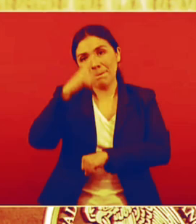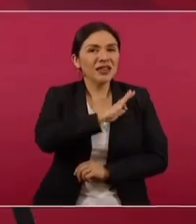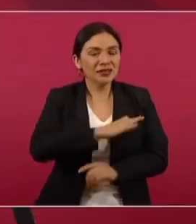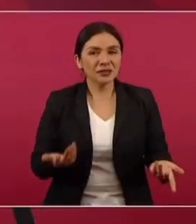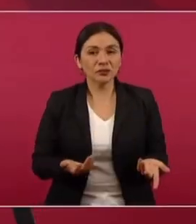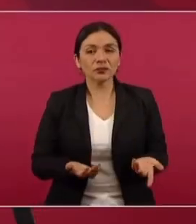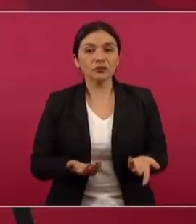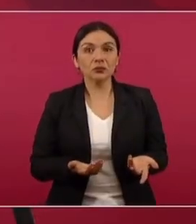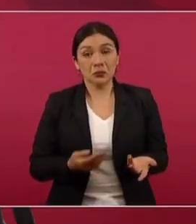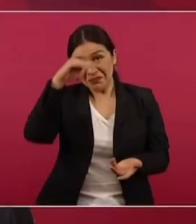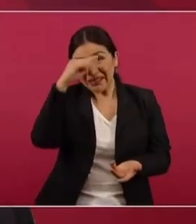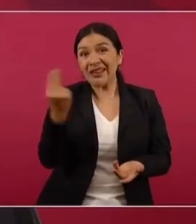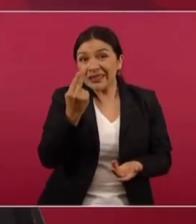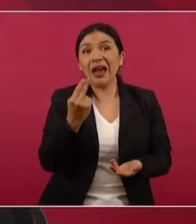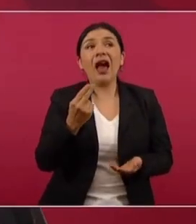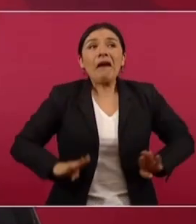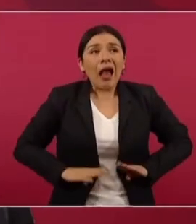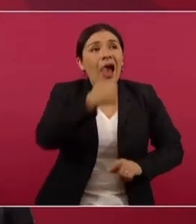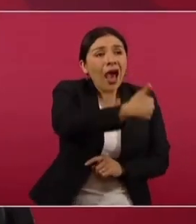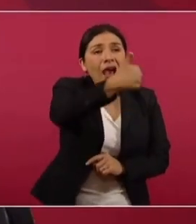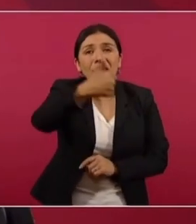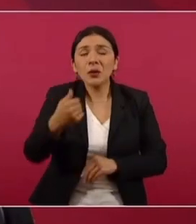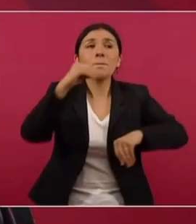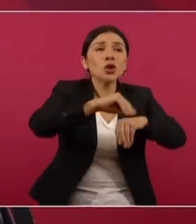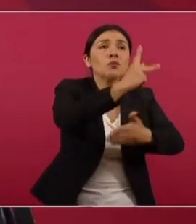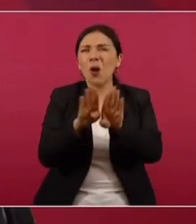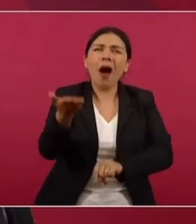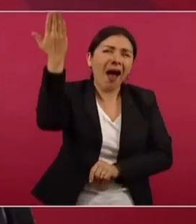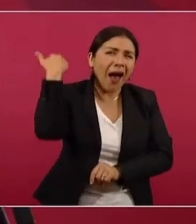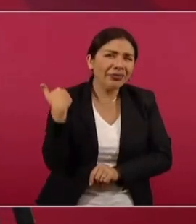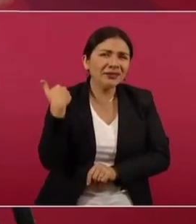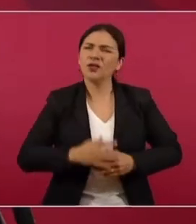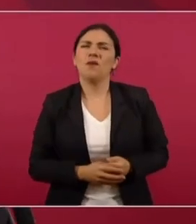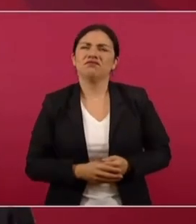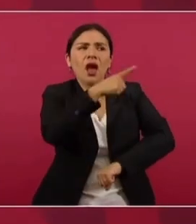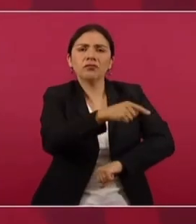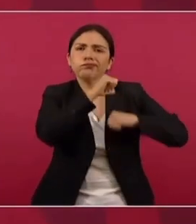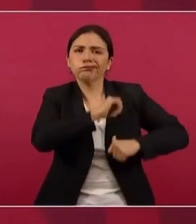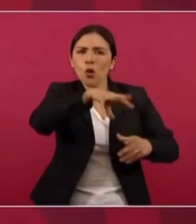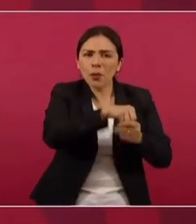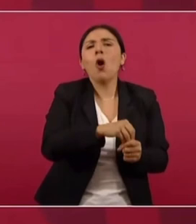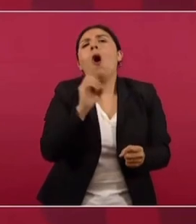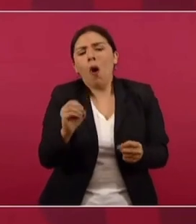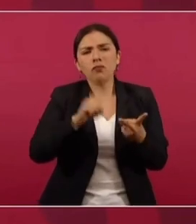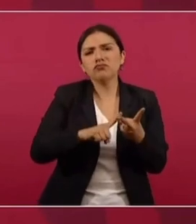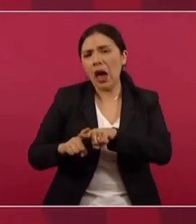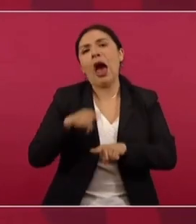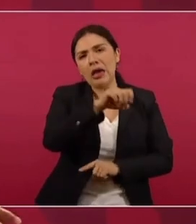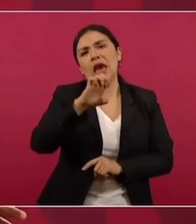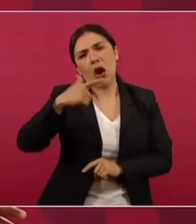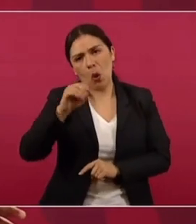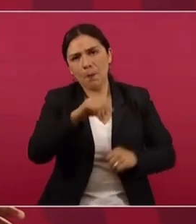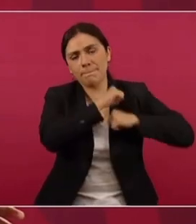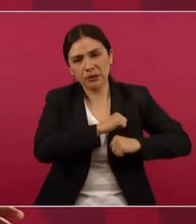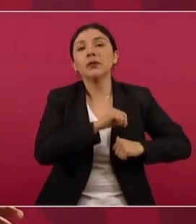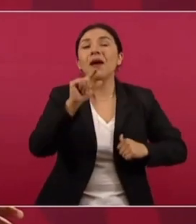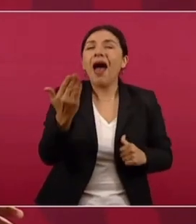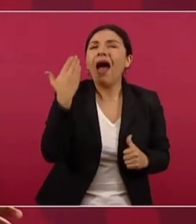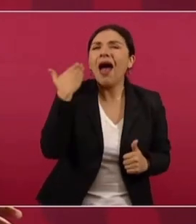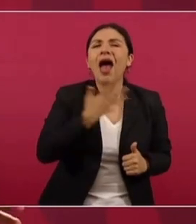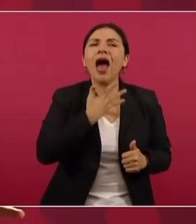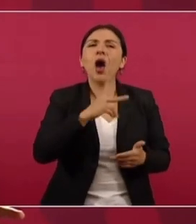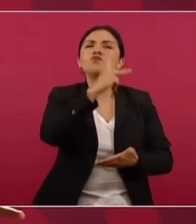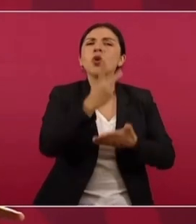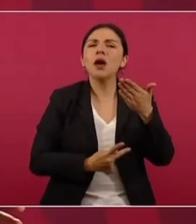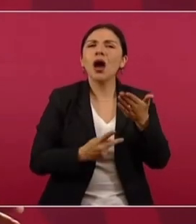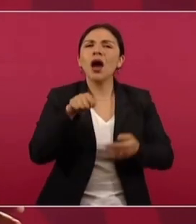felicidad del pueblo. Entonces, no se necesita para cada caso tener un programa como era antes. Para eso está bienestar. Gobernación, si se trata de víctimas. Por ejemplo, existía el programa